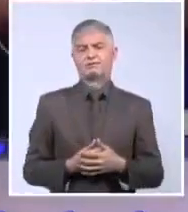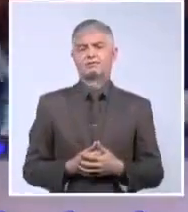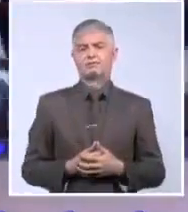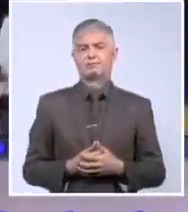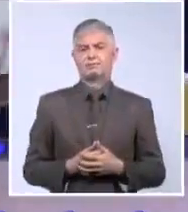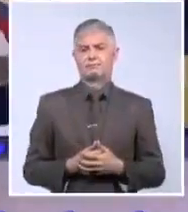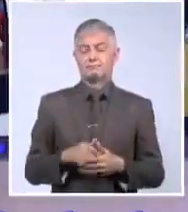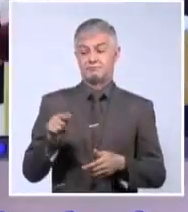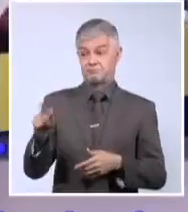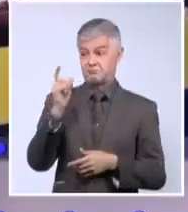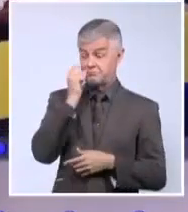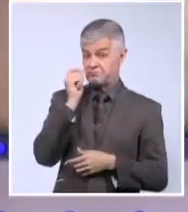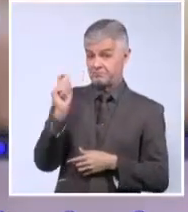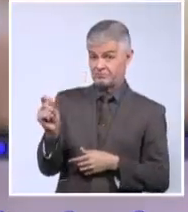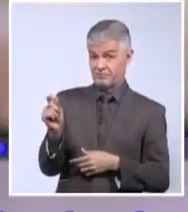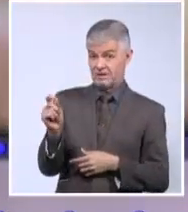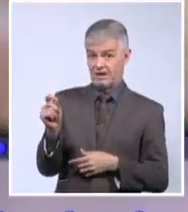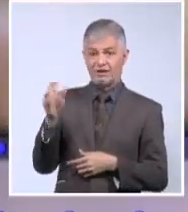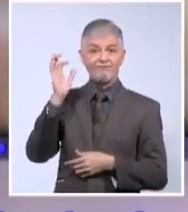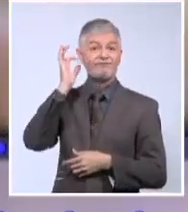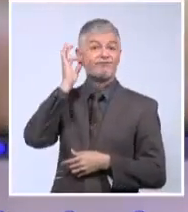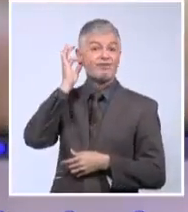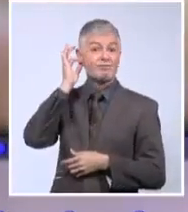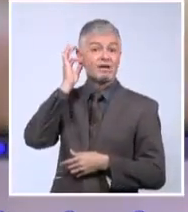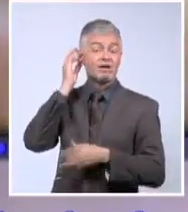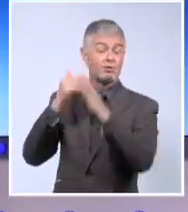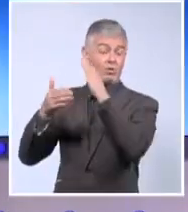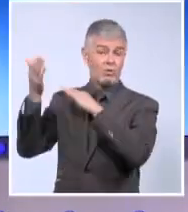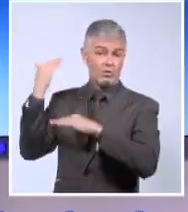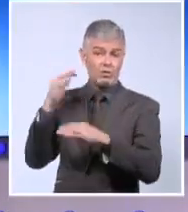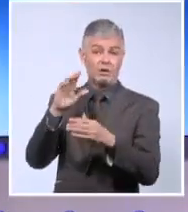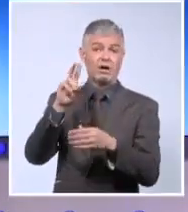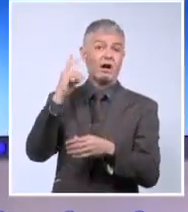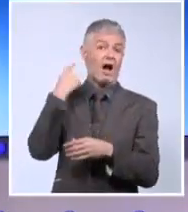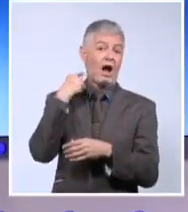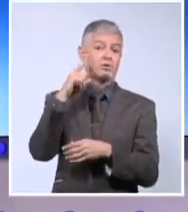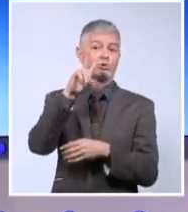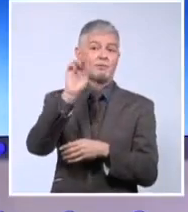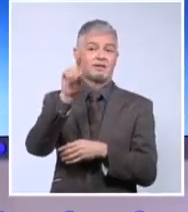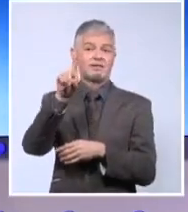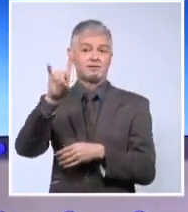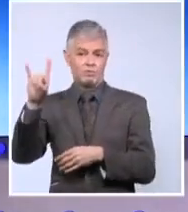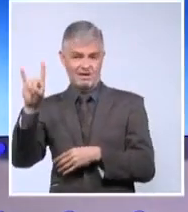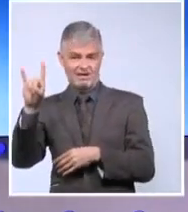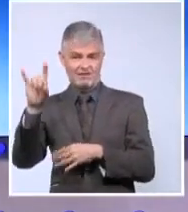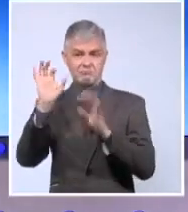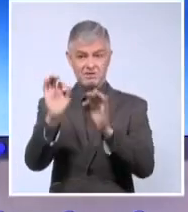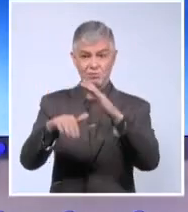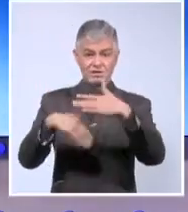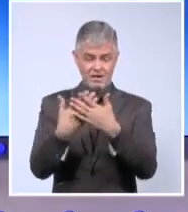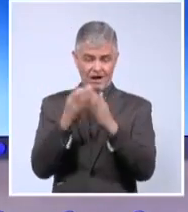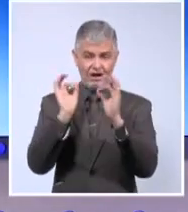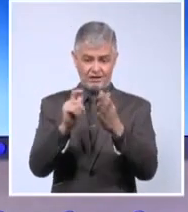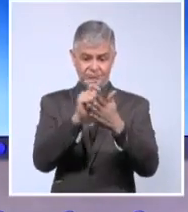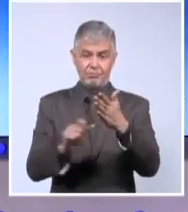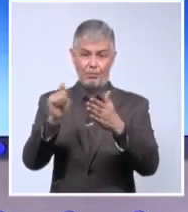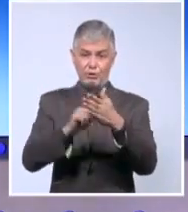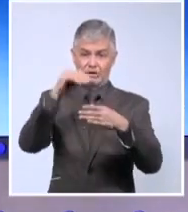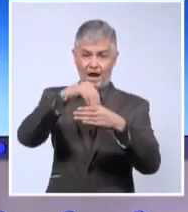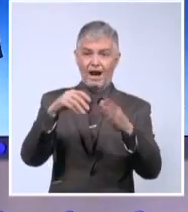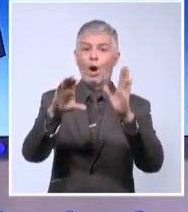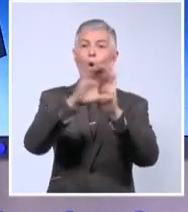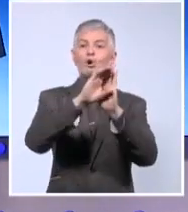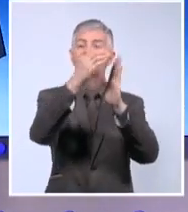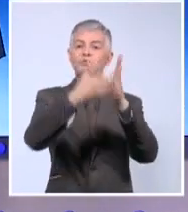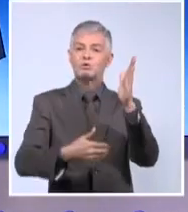Orlando Zúñiga, febrero de 2019, día de referendo de la Constitución. Usted lo ha dicho, Zúñiga,